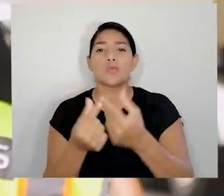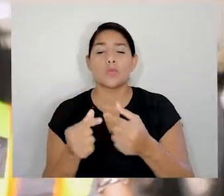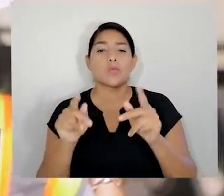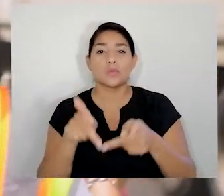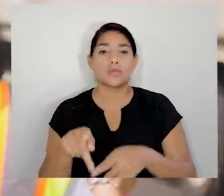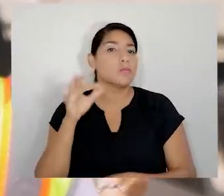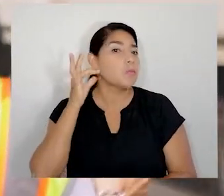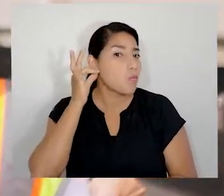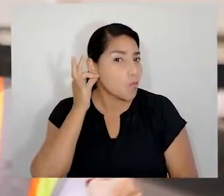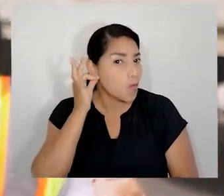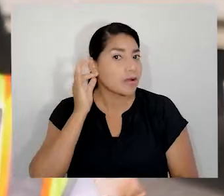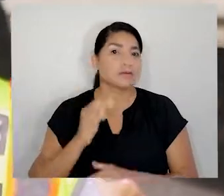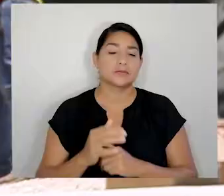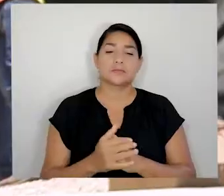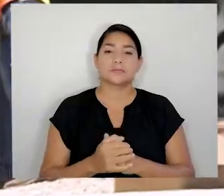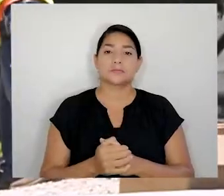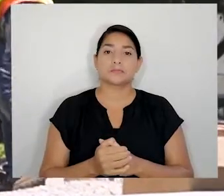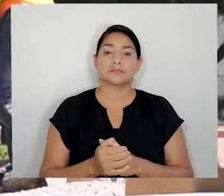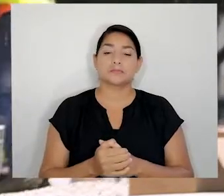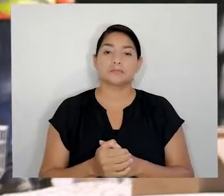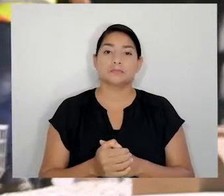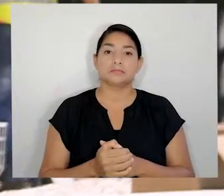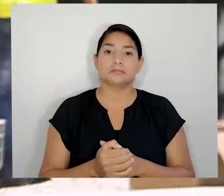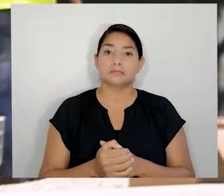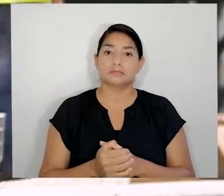para trabajo de campo sean mujeres.